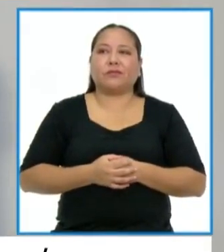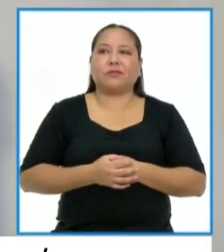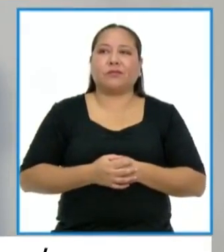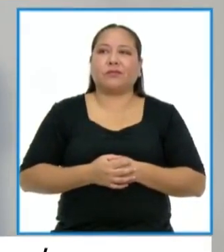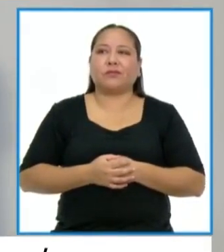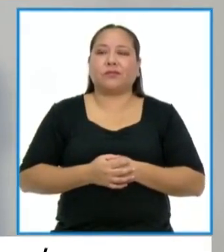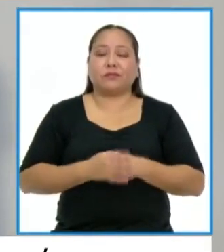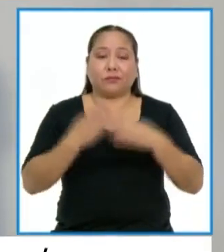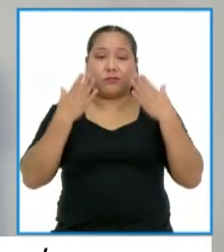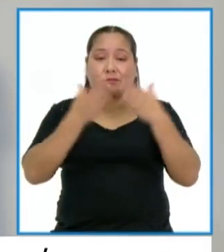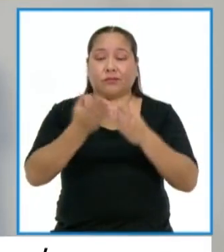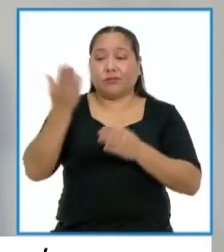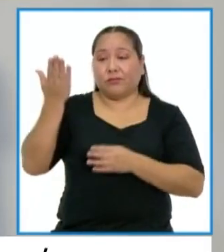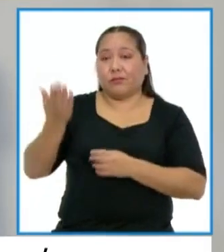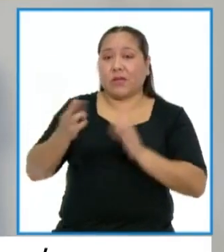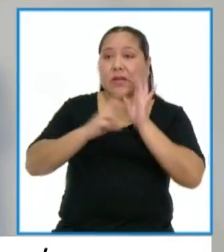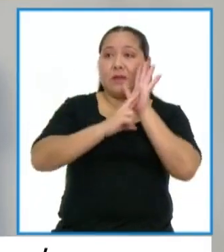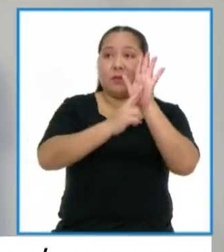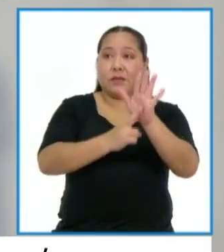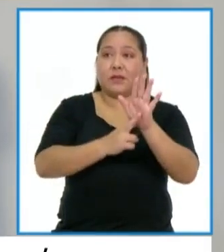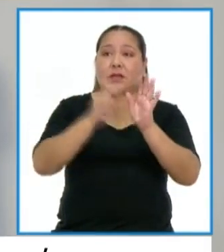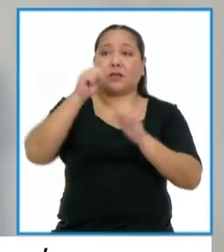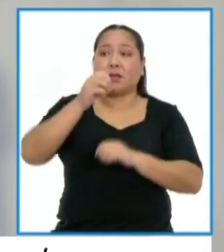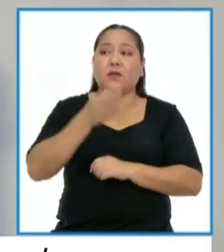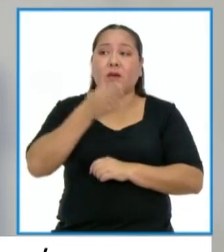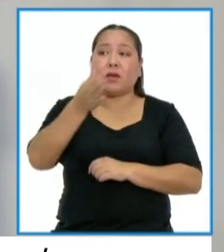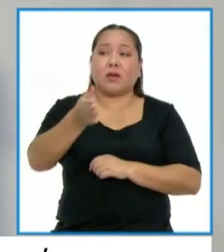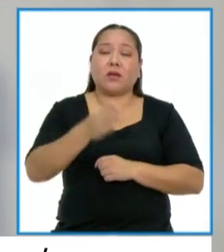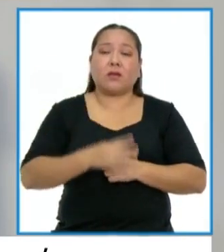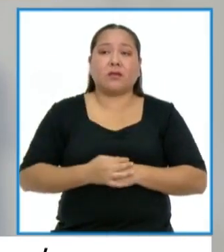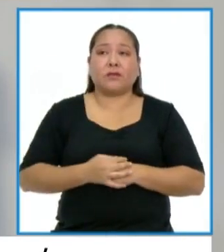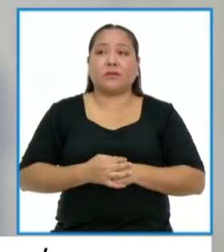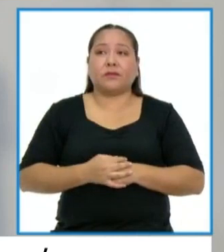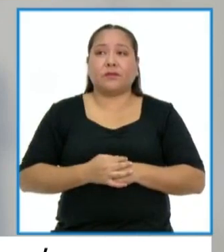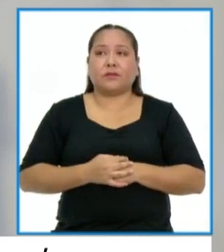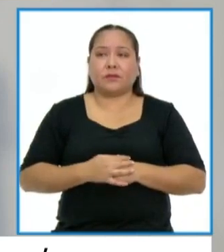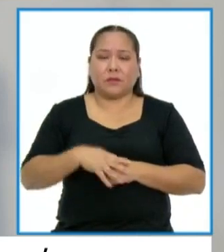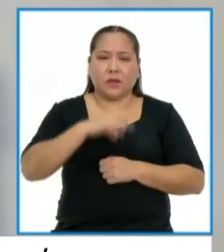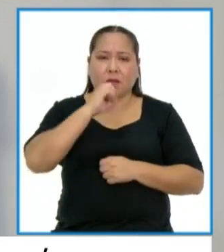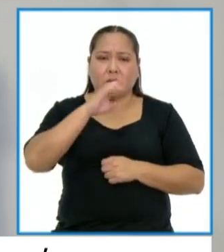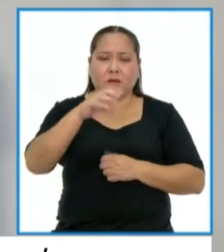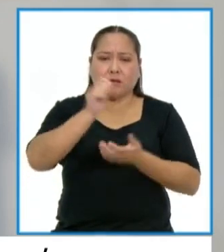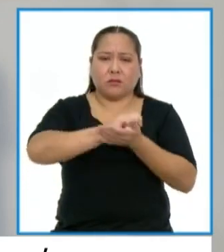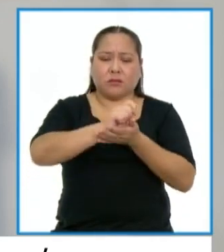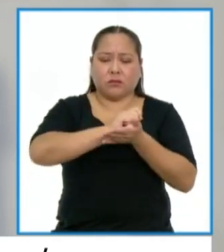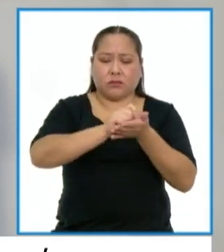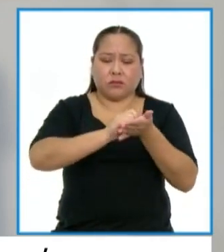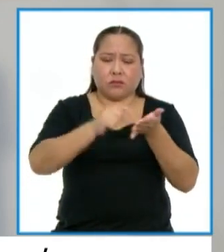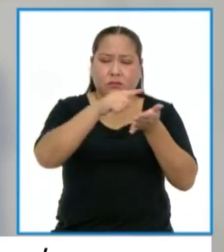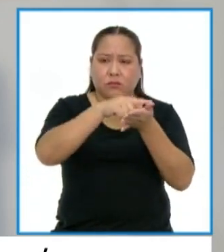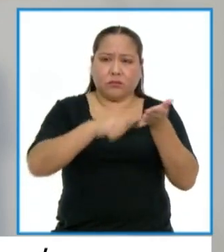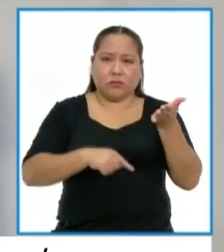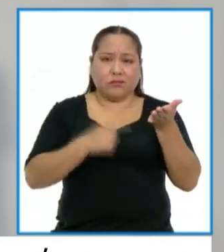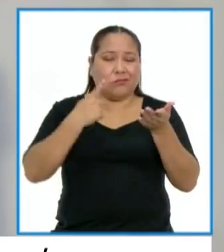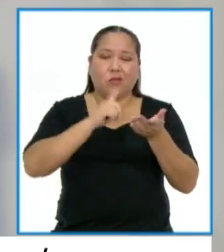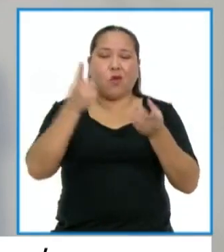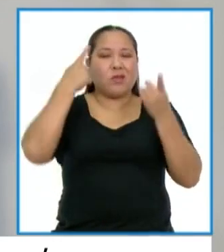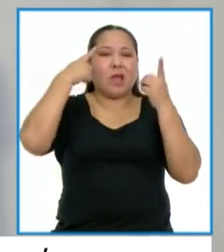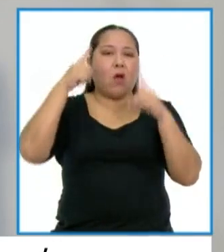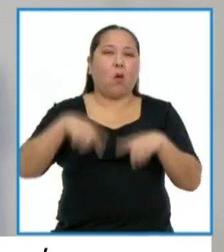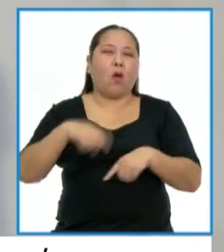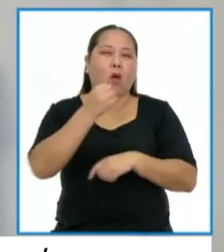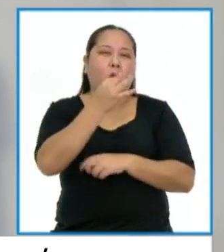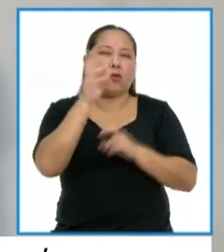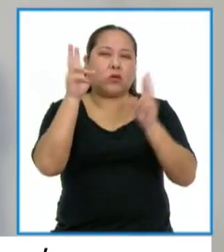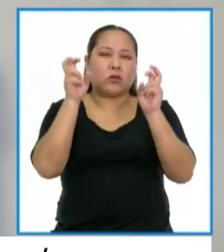Específicamente nuestro candidato va a asistir, ha expresado por escrito sus desacuerdos con algunos temas,